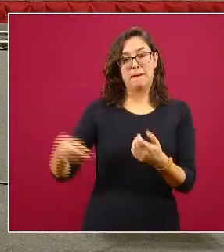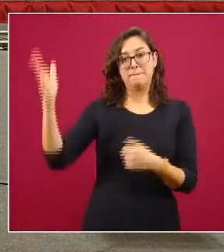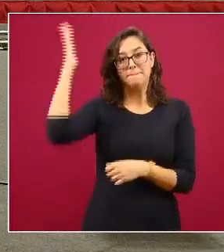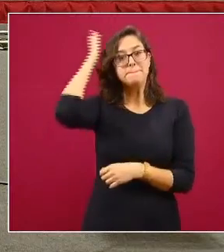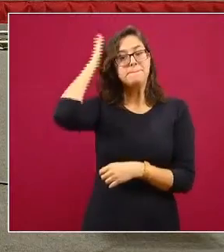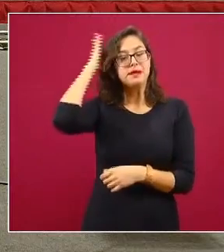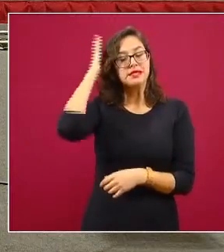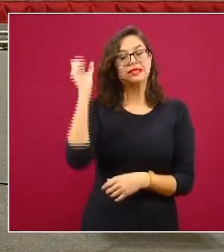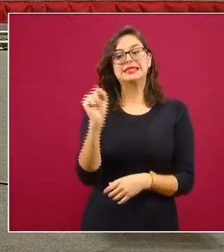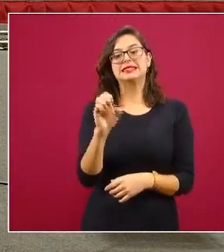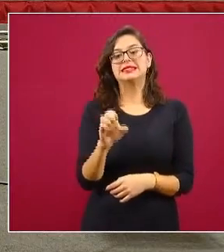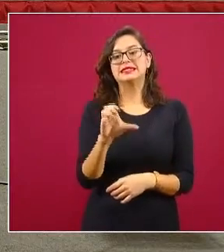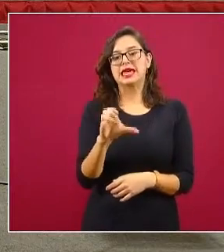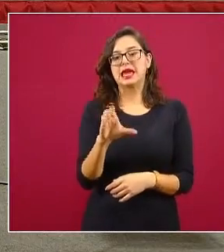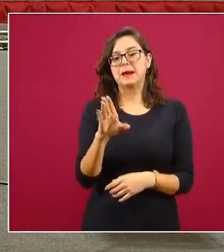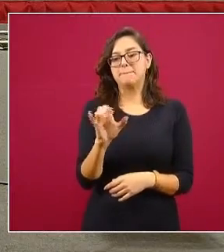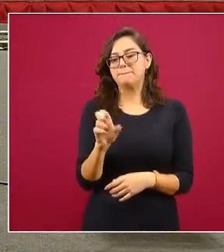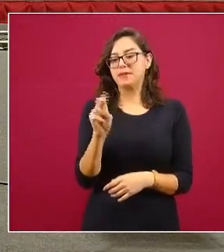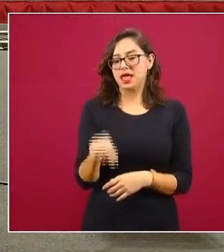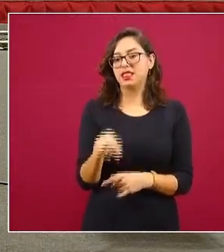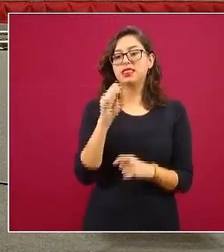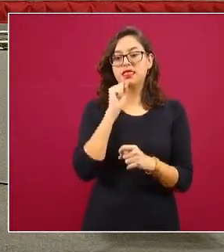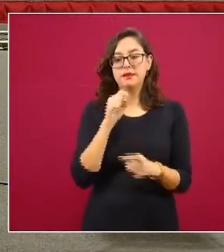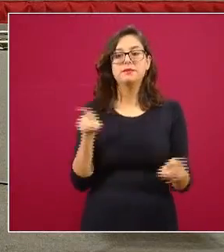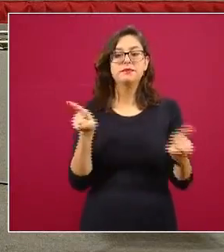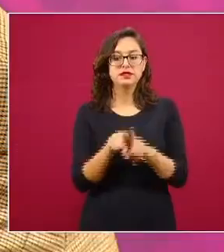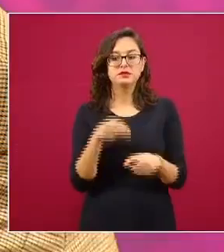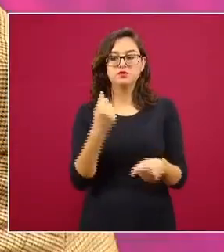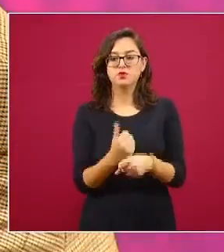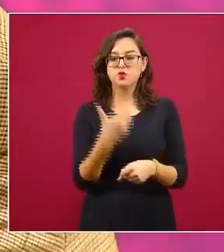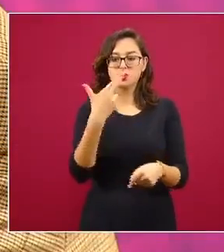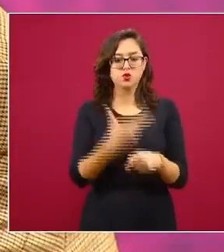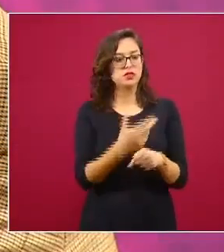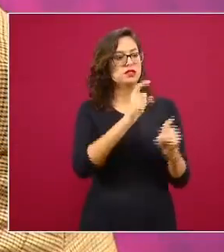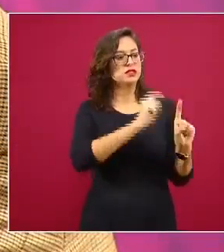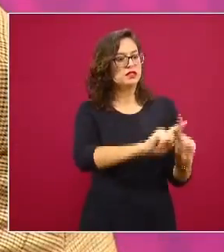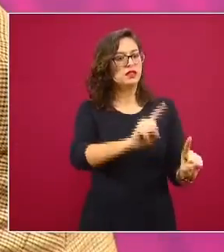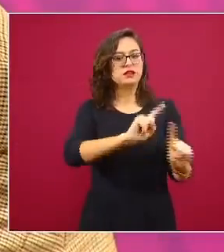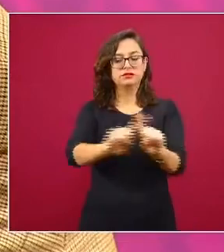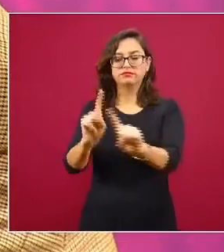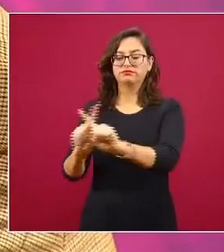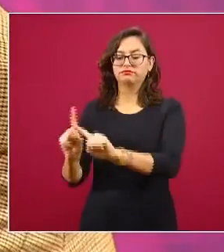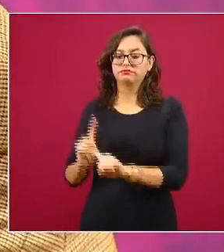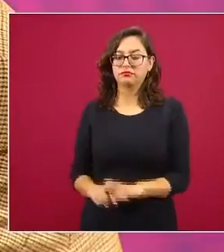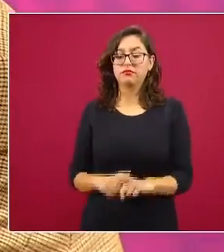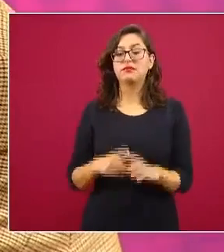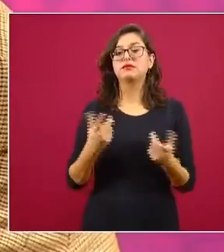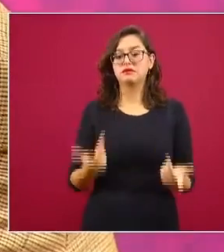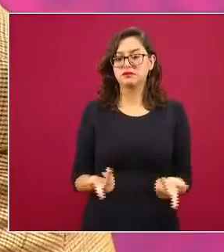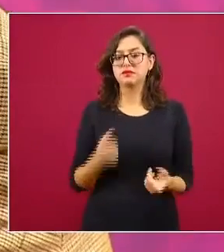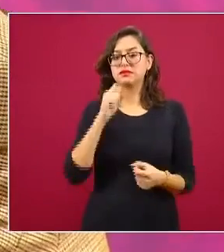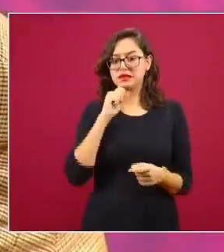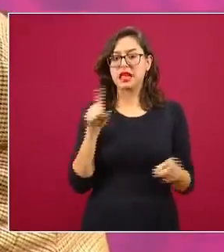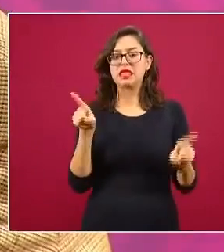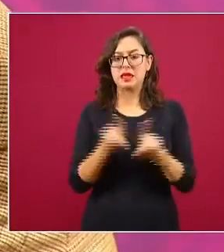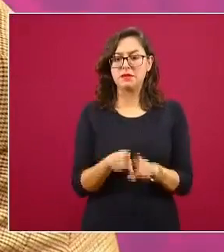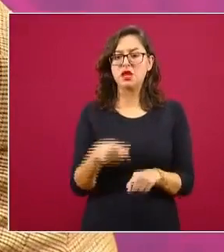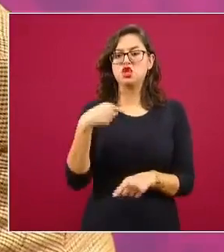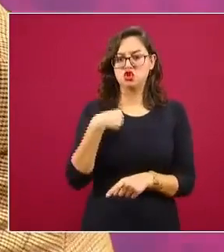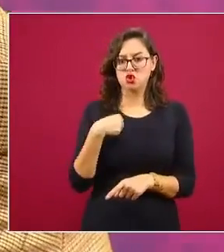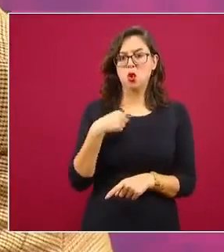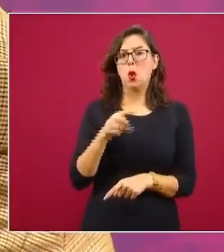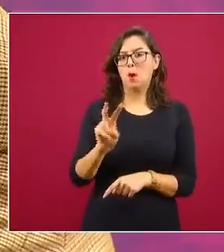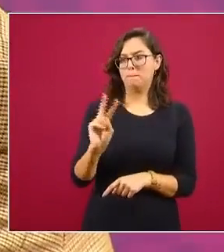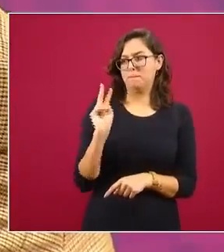Y no solamente la Secretaría de Bienestar, sino están varias secretarías representadas y realmente también yo estuve ahí viernes